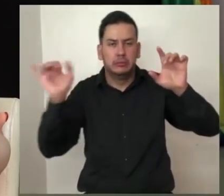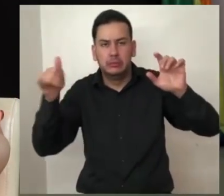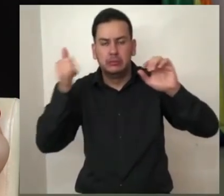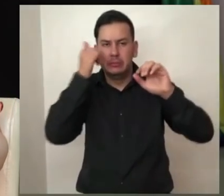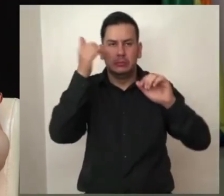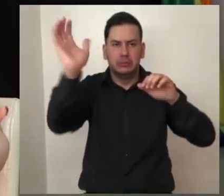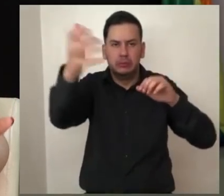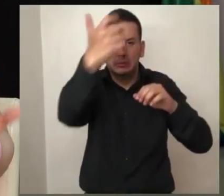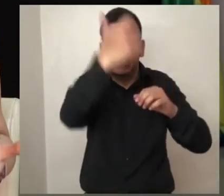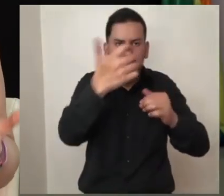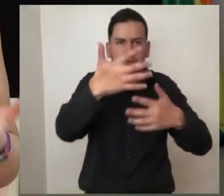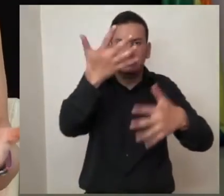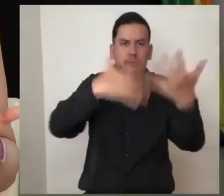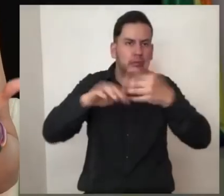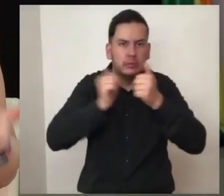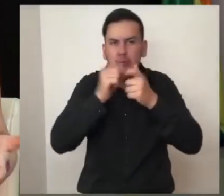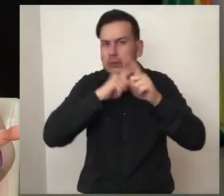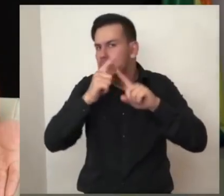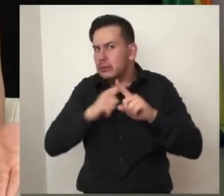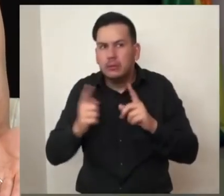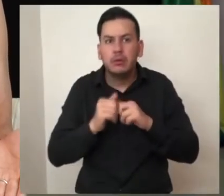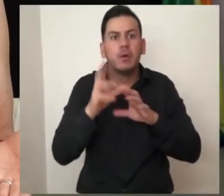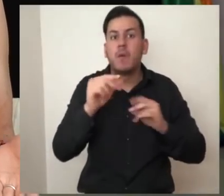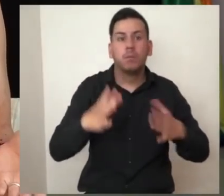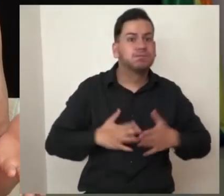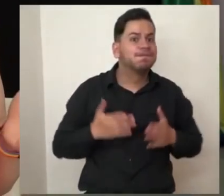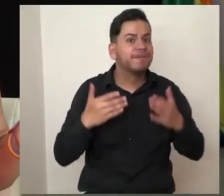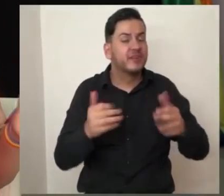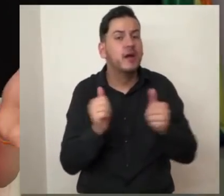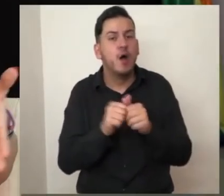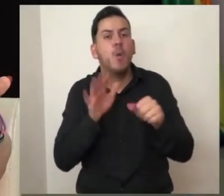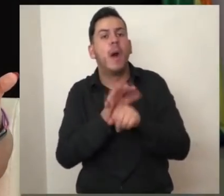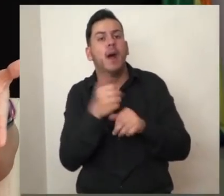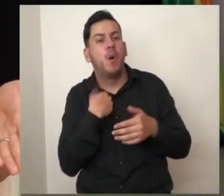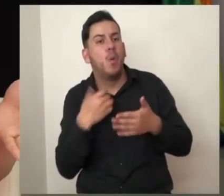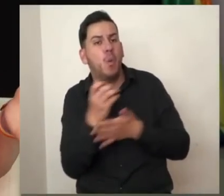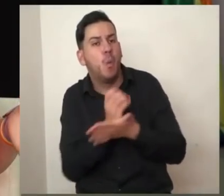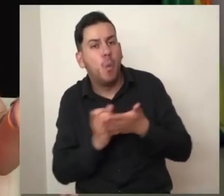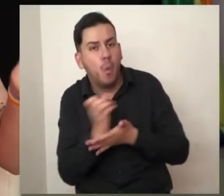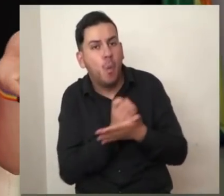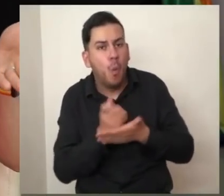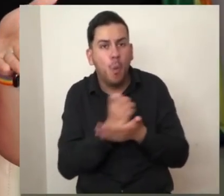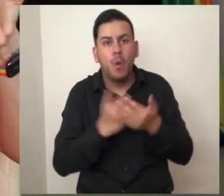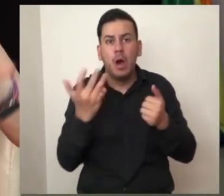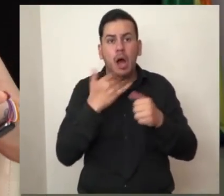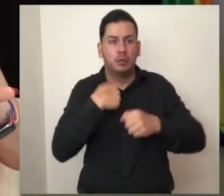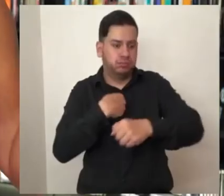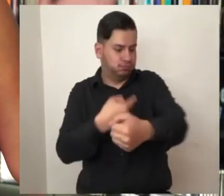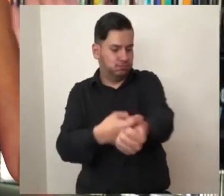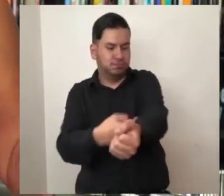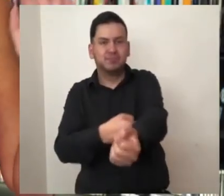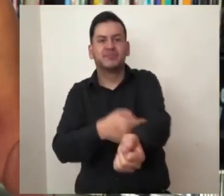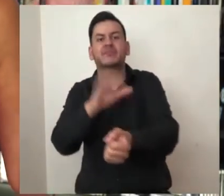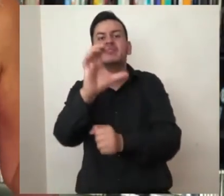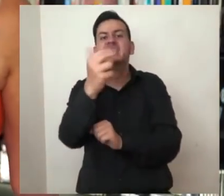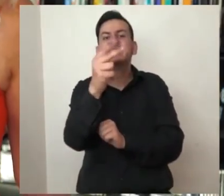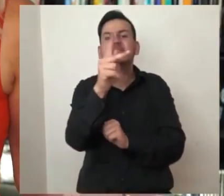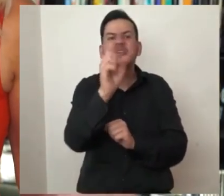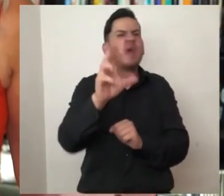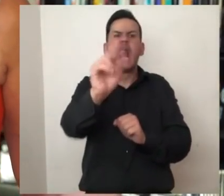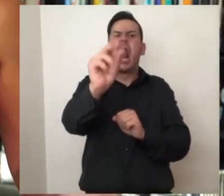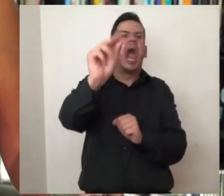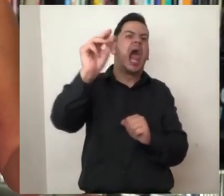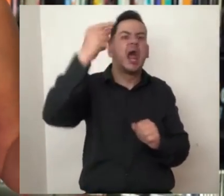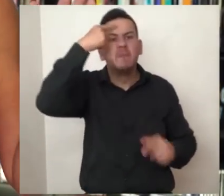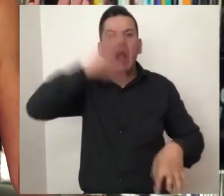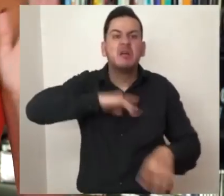Lo sí es que ya la neta nadie confía en nadie. La gente que está diciendo que la cura del coronavirus realmente nos va a implantar chips. No, no, no me van a implantar